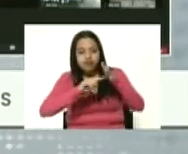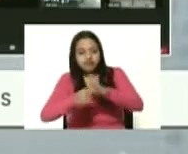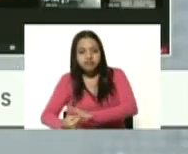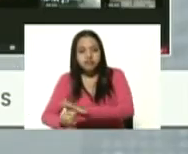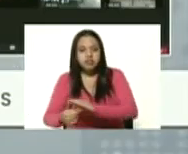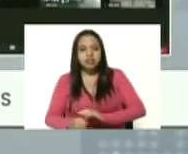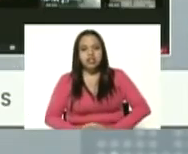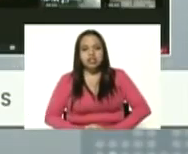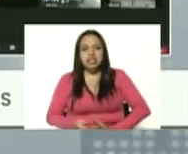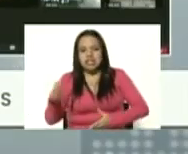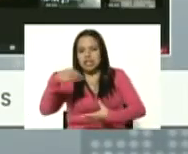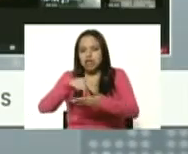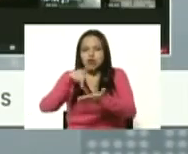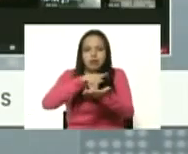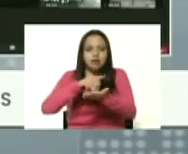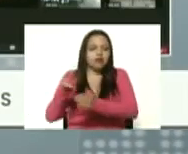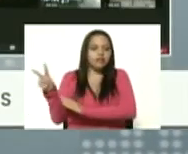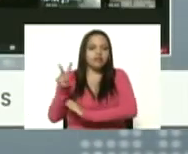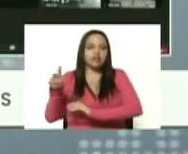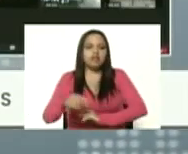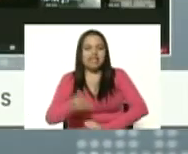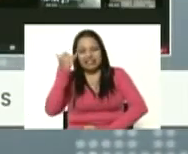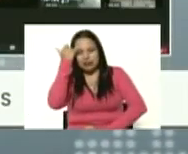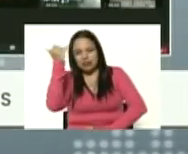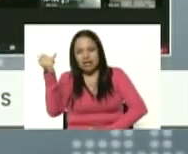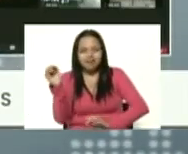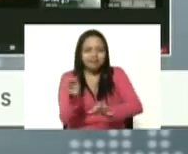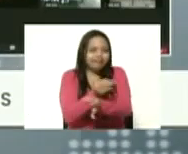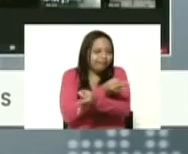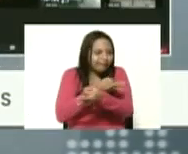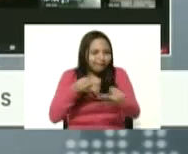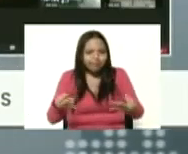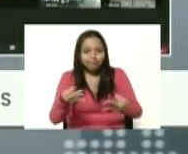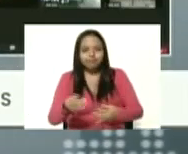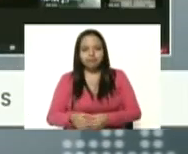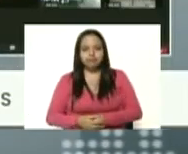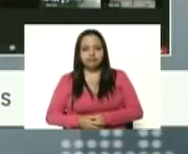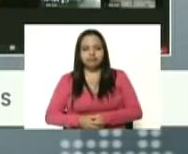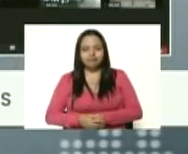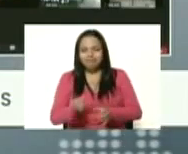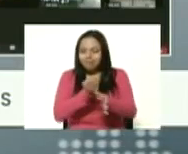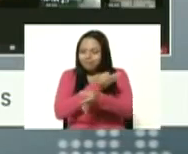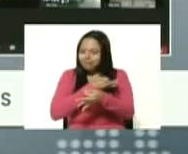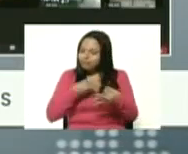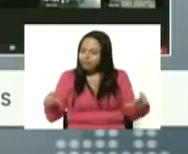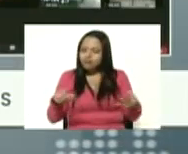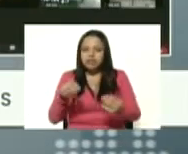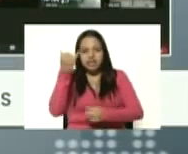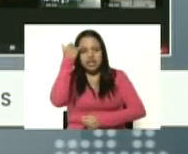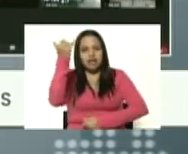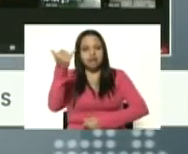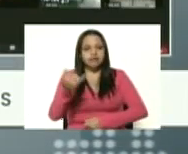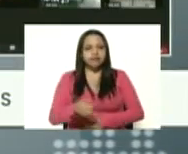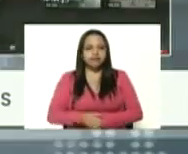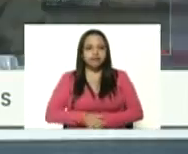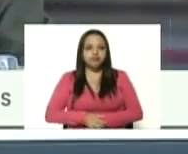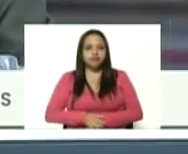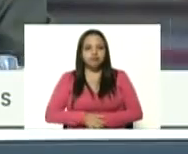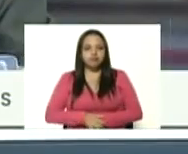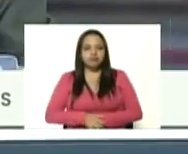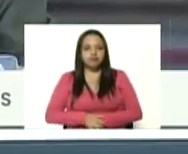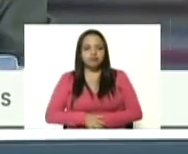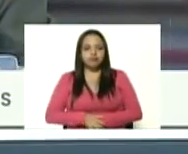parroquias del país es una idea maravillosa maravillosa es una bomba